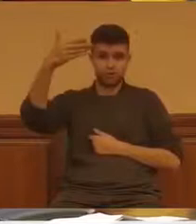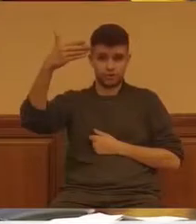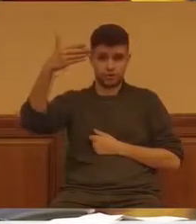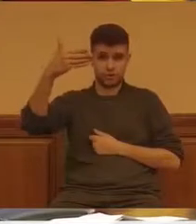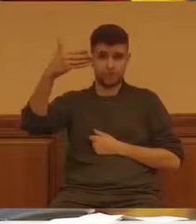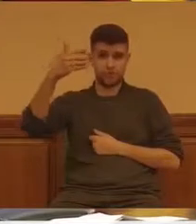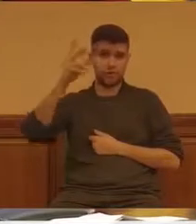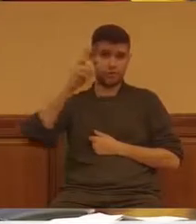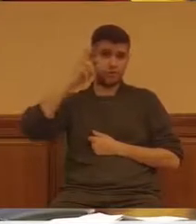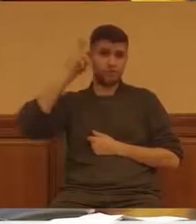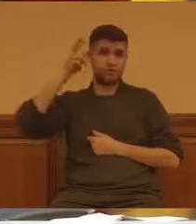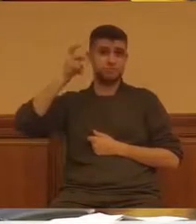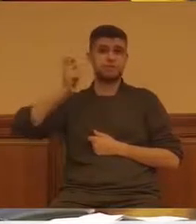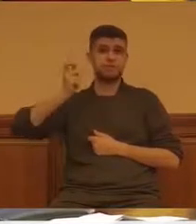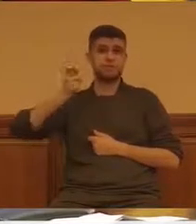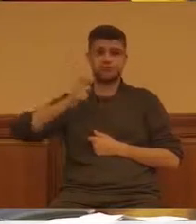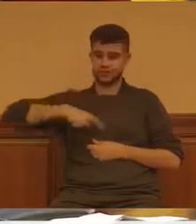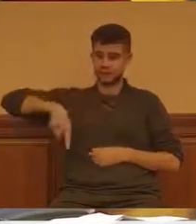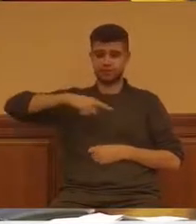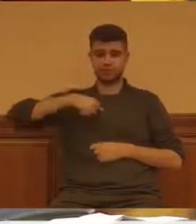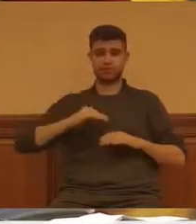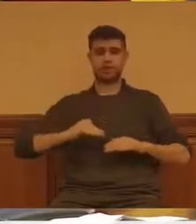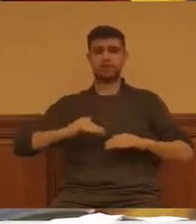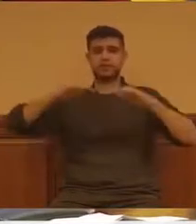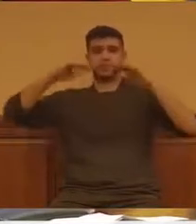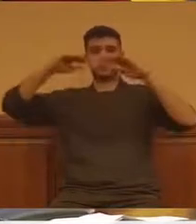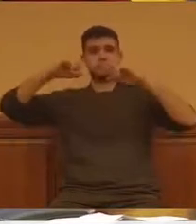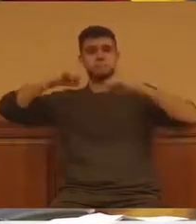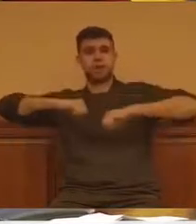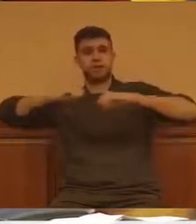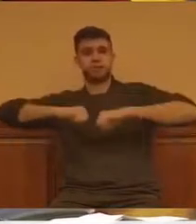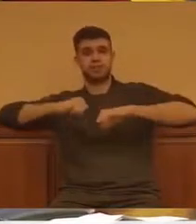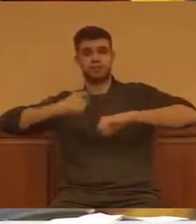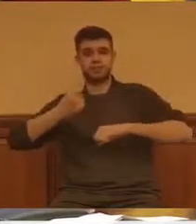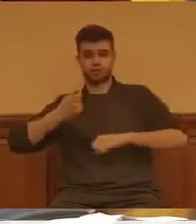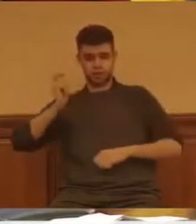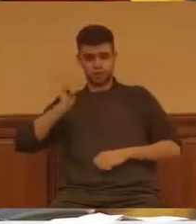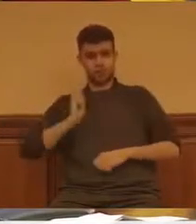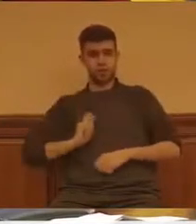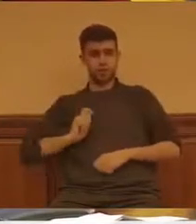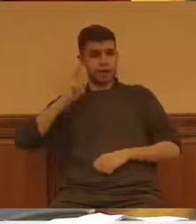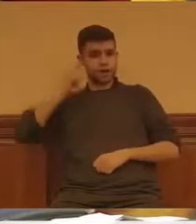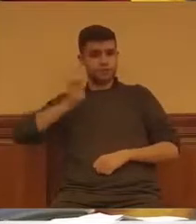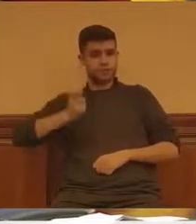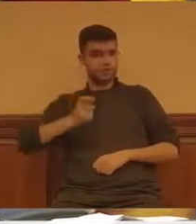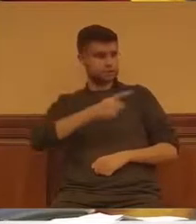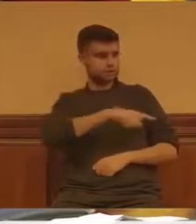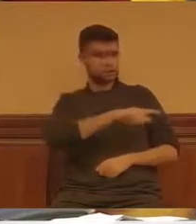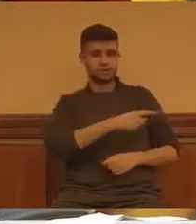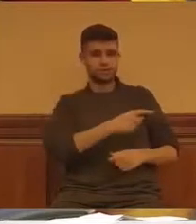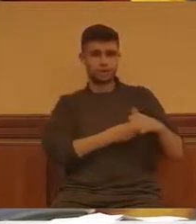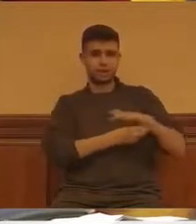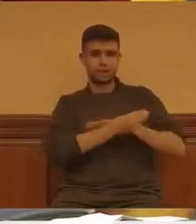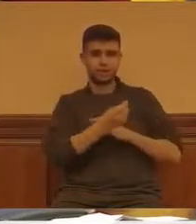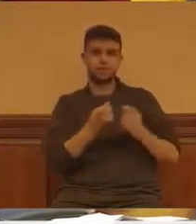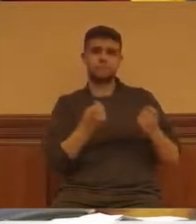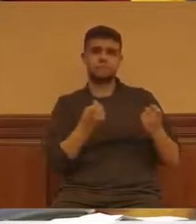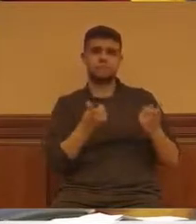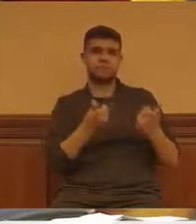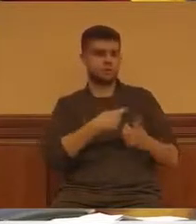pensionistas. Pues esta es la realidad. ¿Y por qué pasa esto? Pues porque la gente joven no tiene